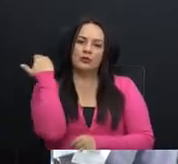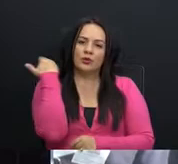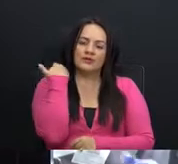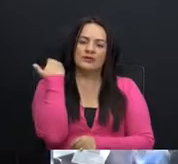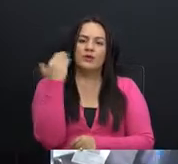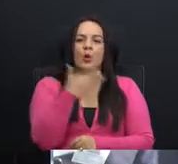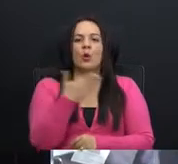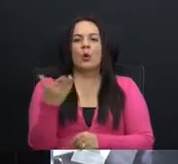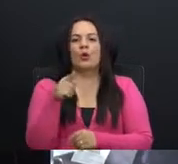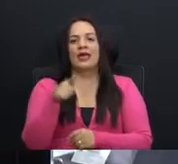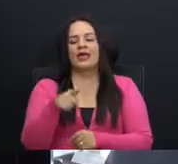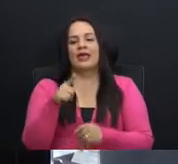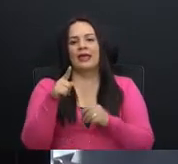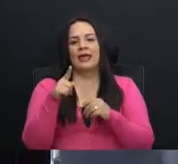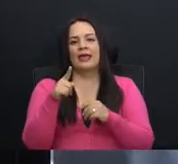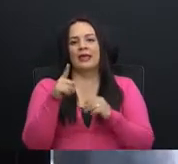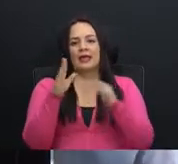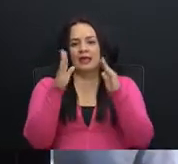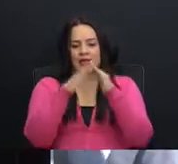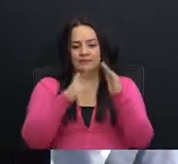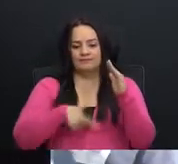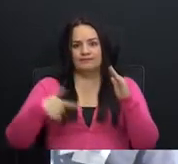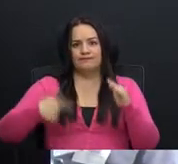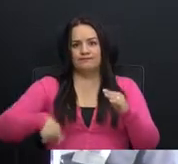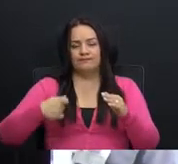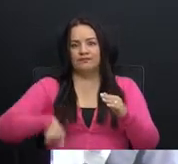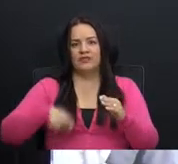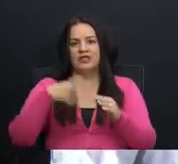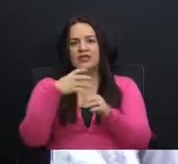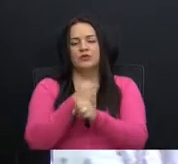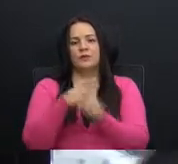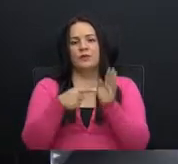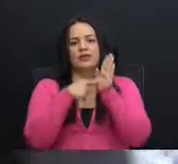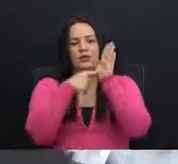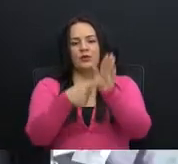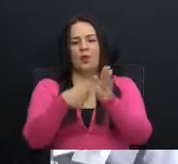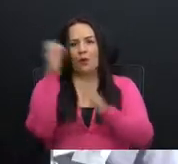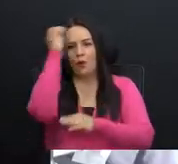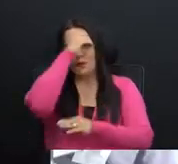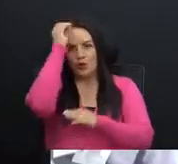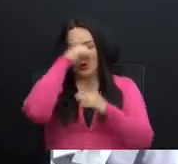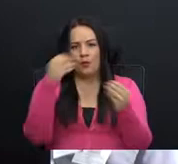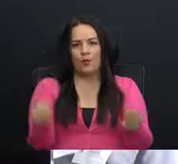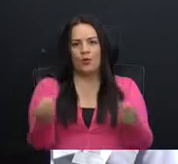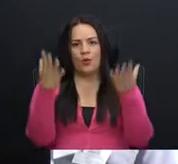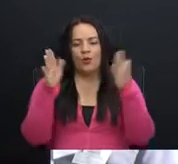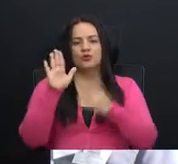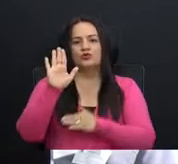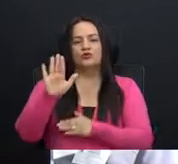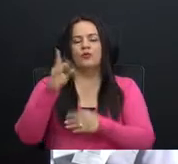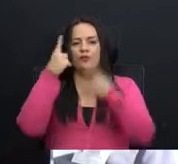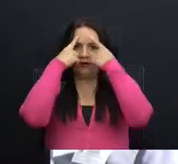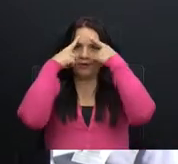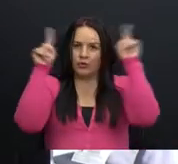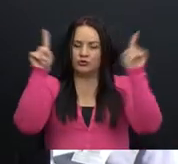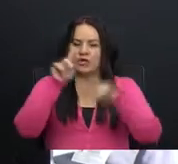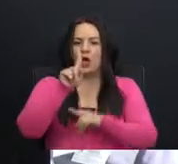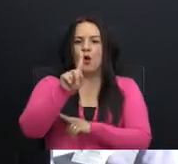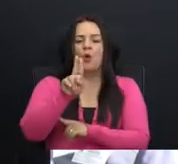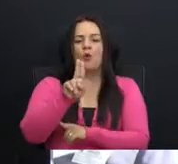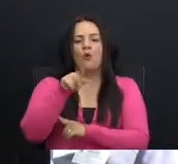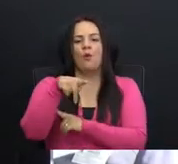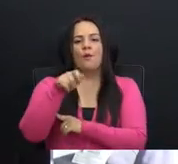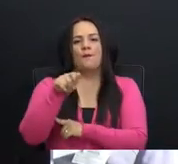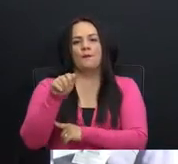el Ejecutivo engendró y presentó ante la opinión pública su famosa UPAT, que además venía